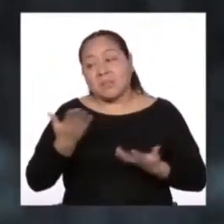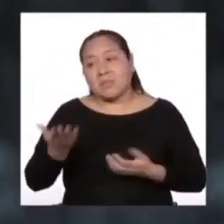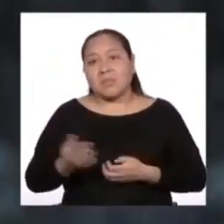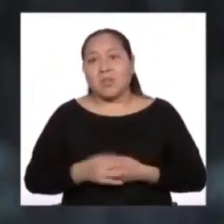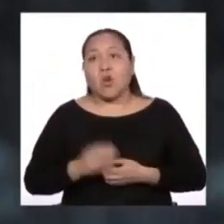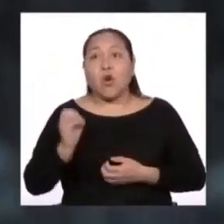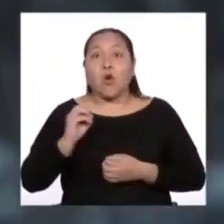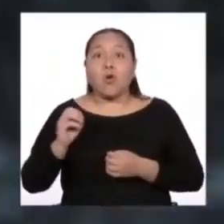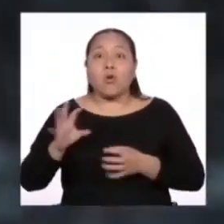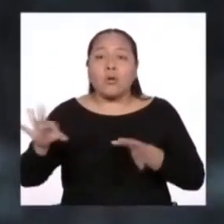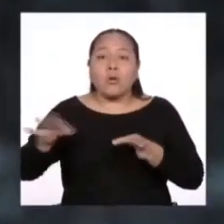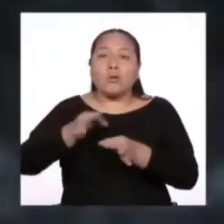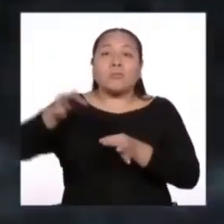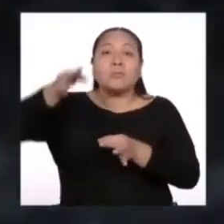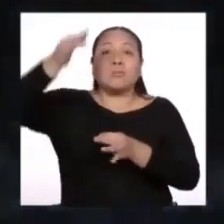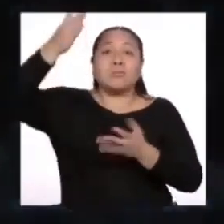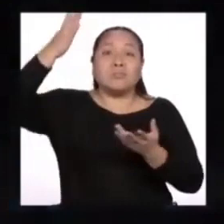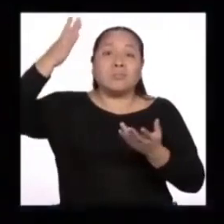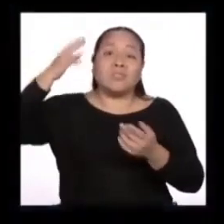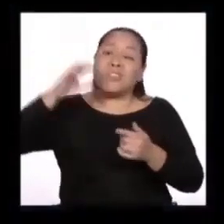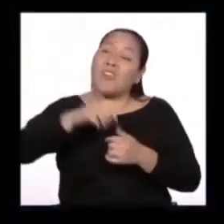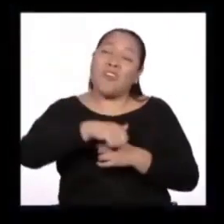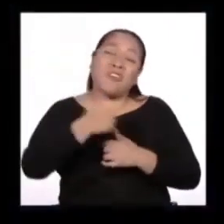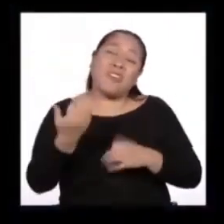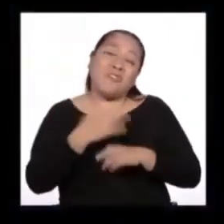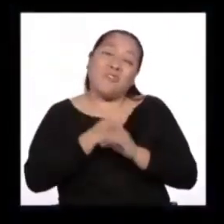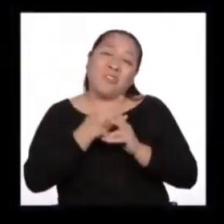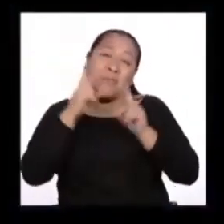o trascendió, esa es otra lectura también.